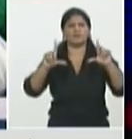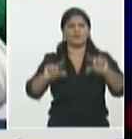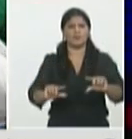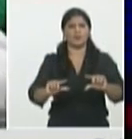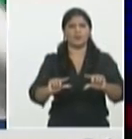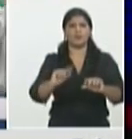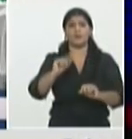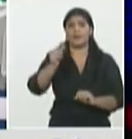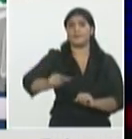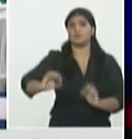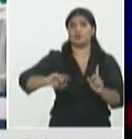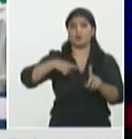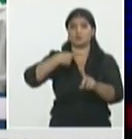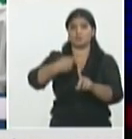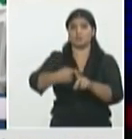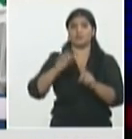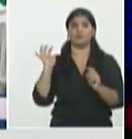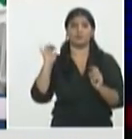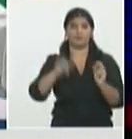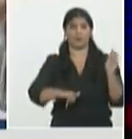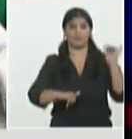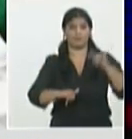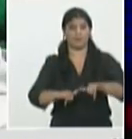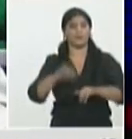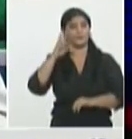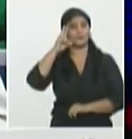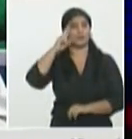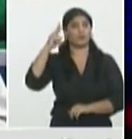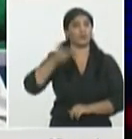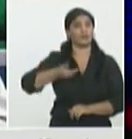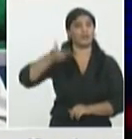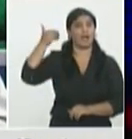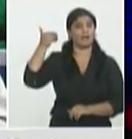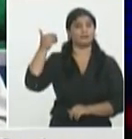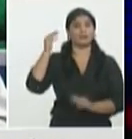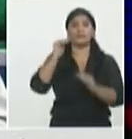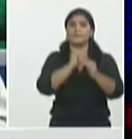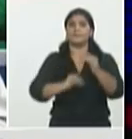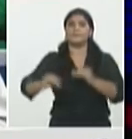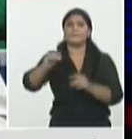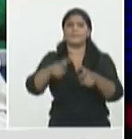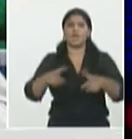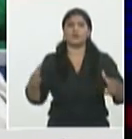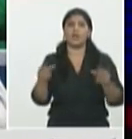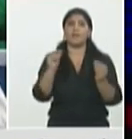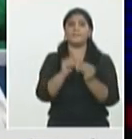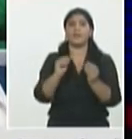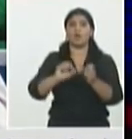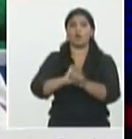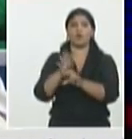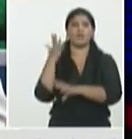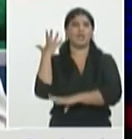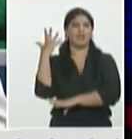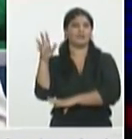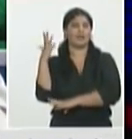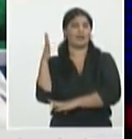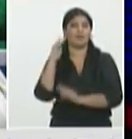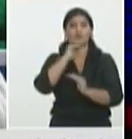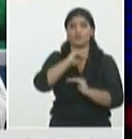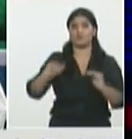bajando después del incremento que tuvimos con el incremento de los vuelos el fin de año